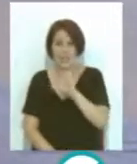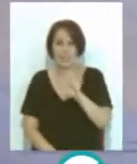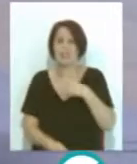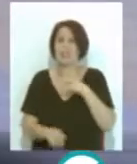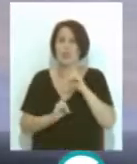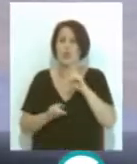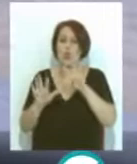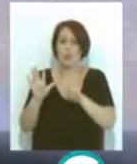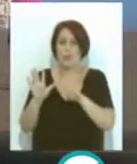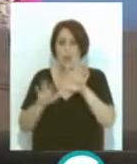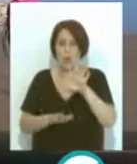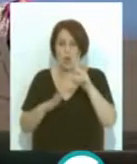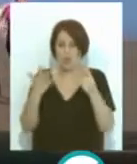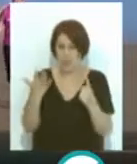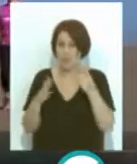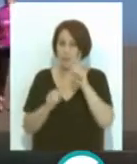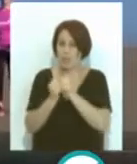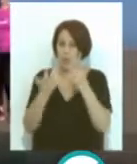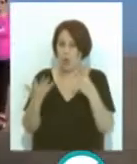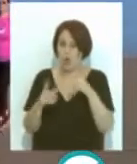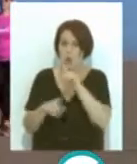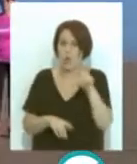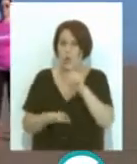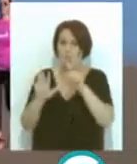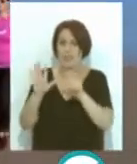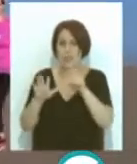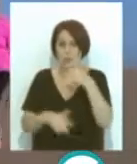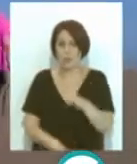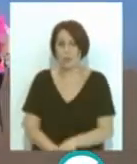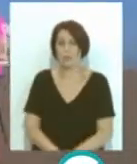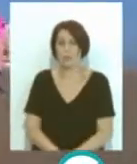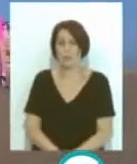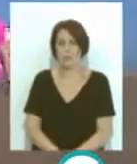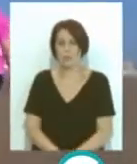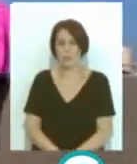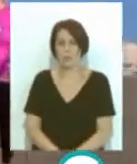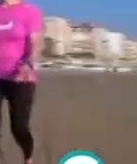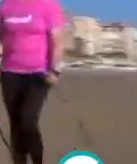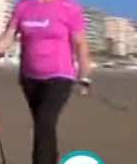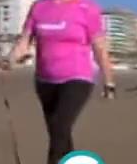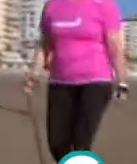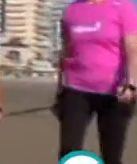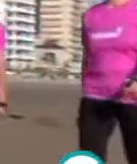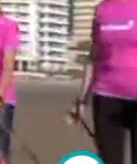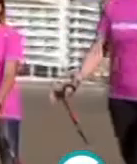956-2811-64. Yo creo que es una actividad asequible, además.